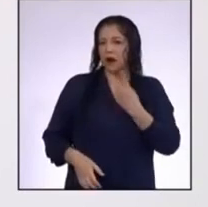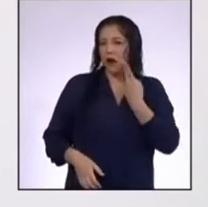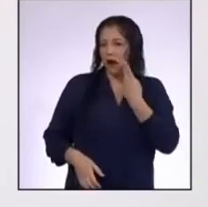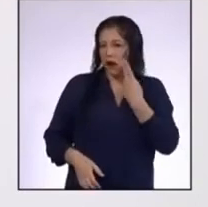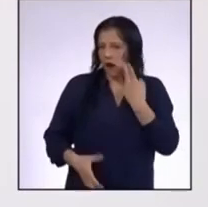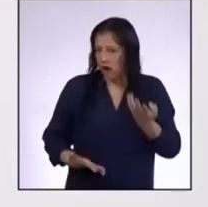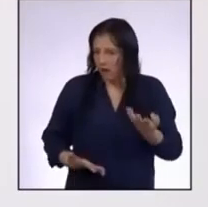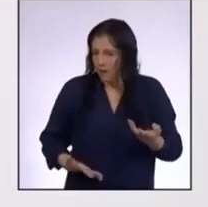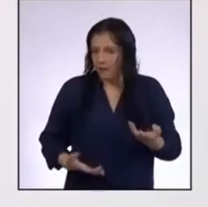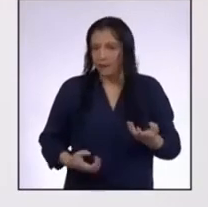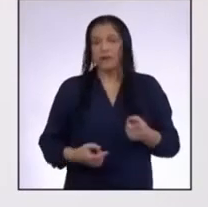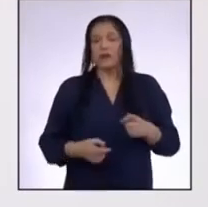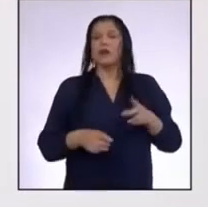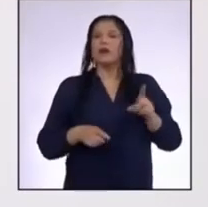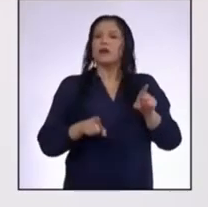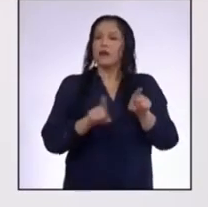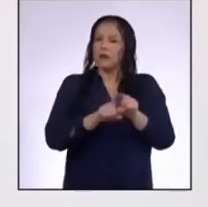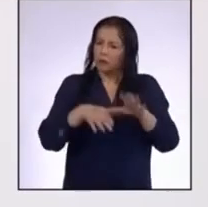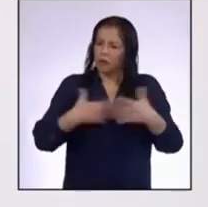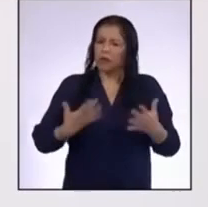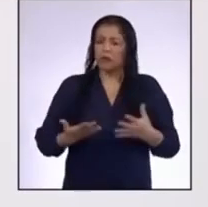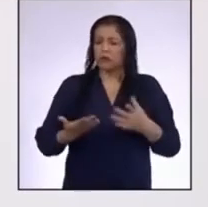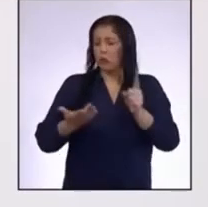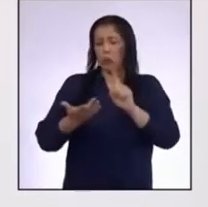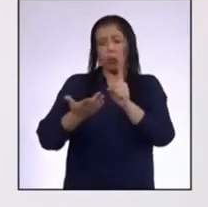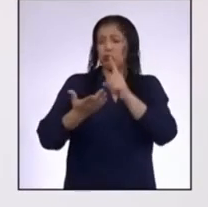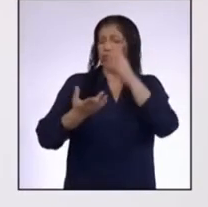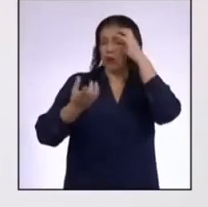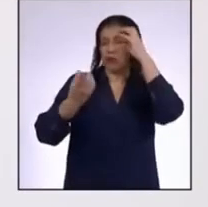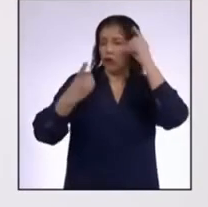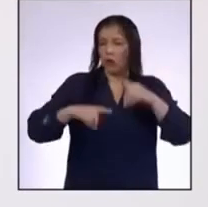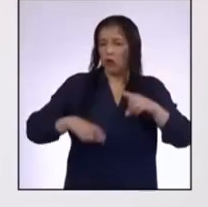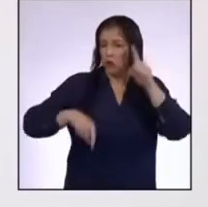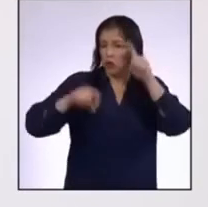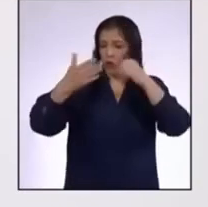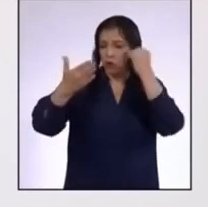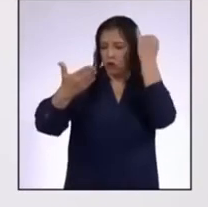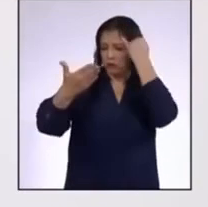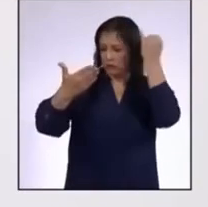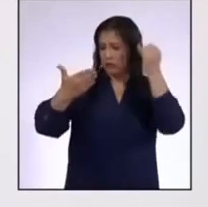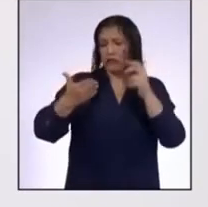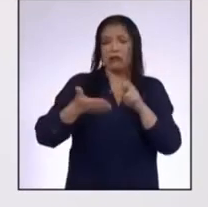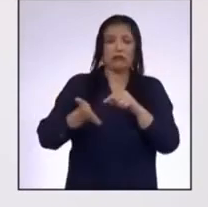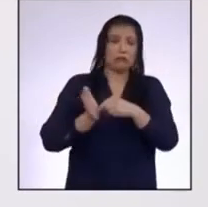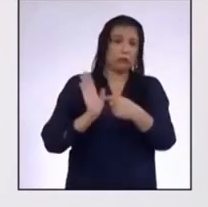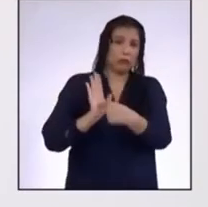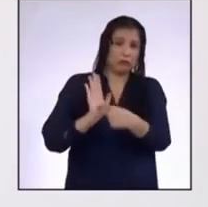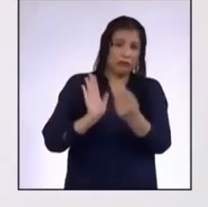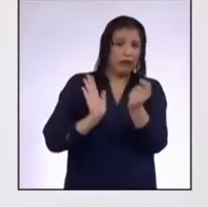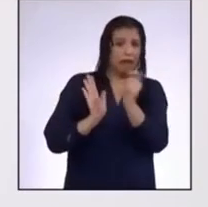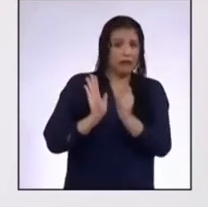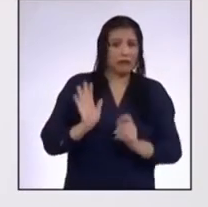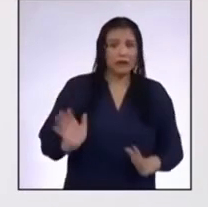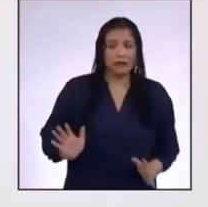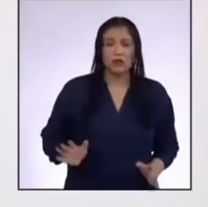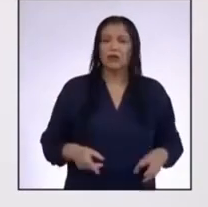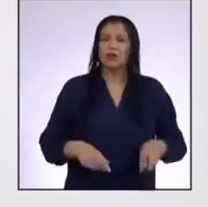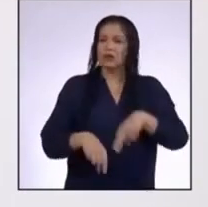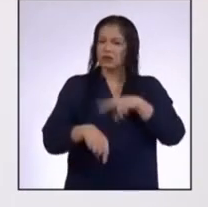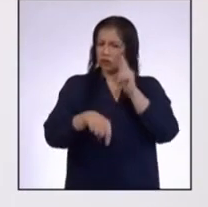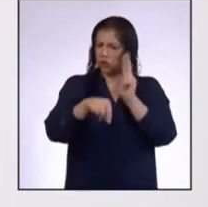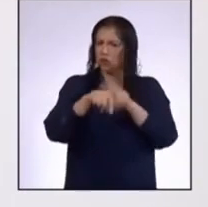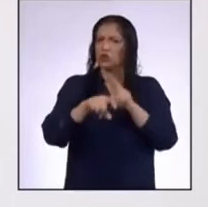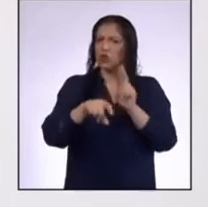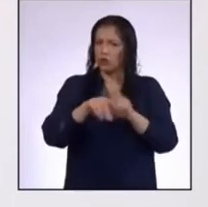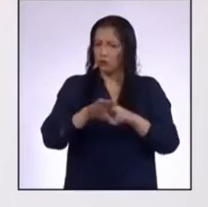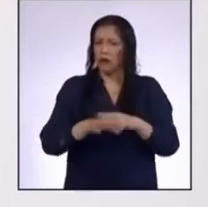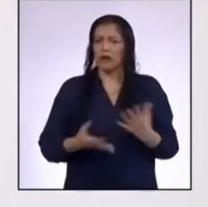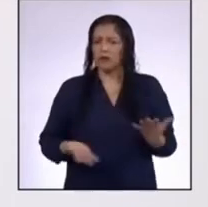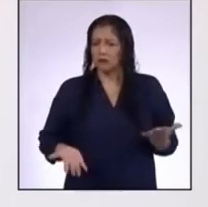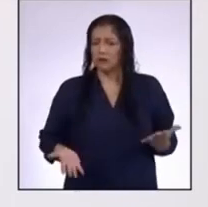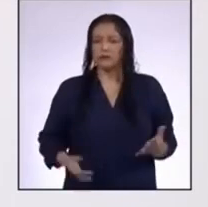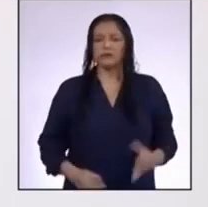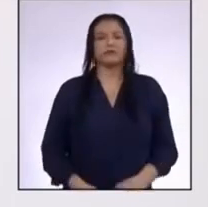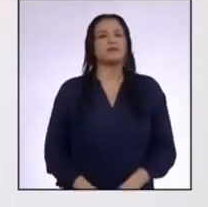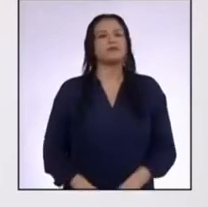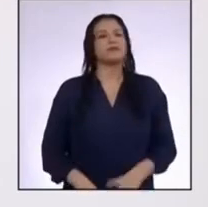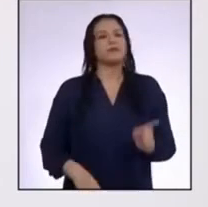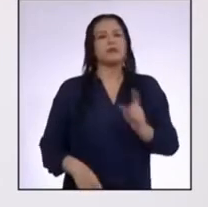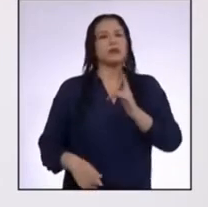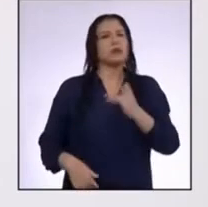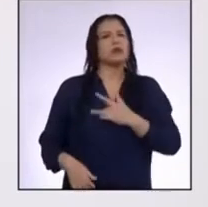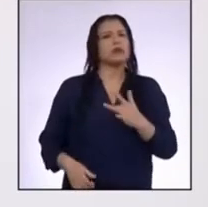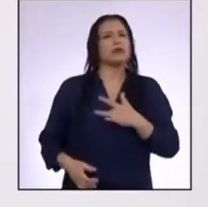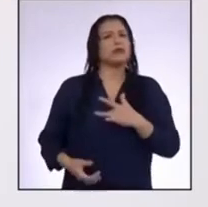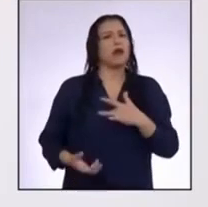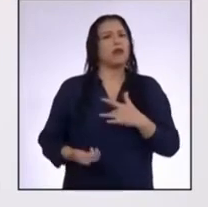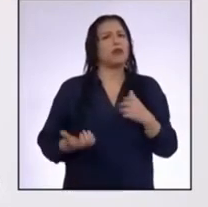También podemos discrepar con algunas de las ideas que nos expresan Es normal y natural No